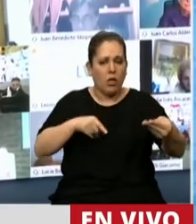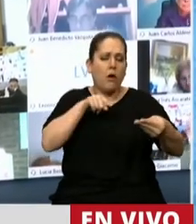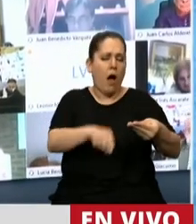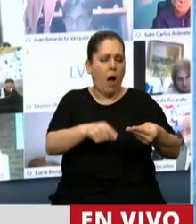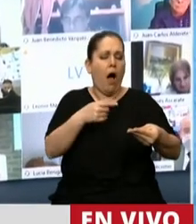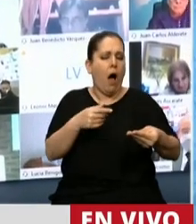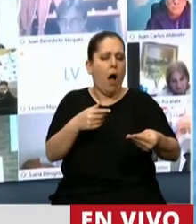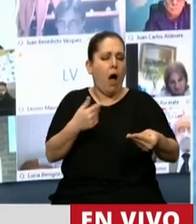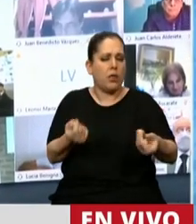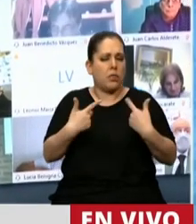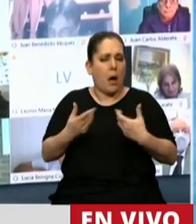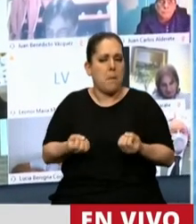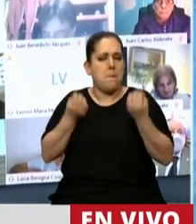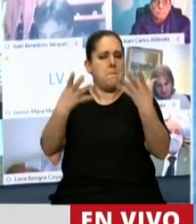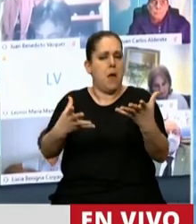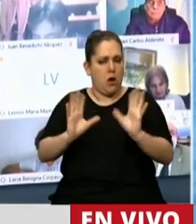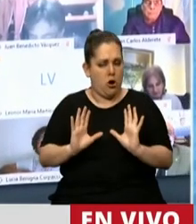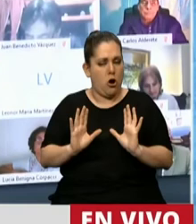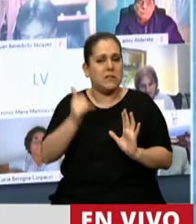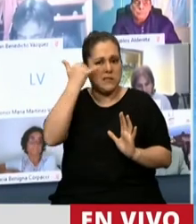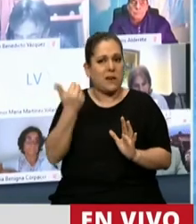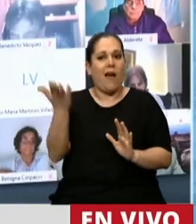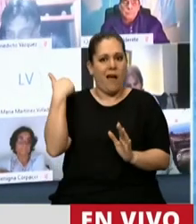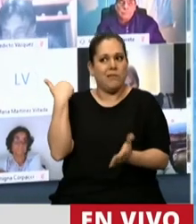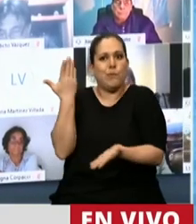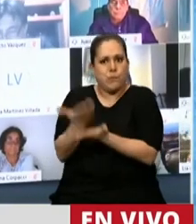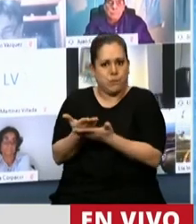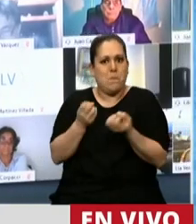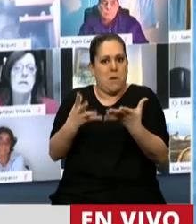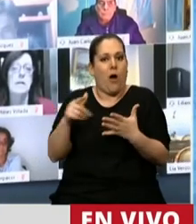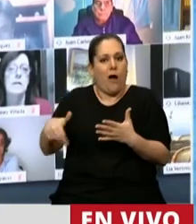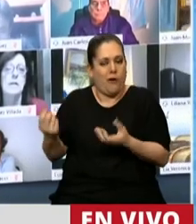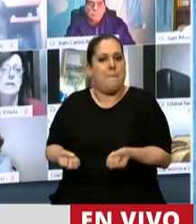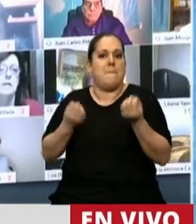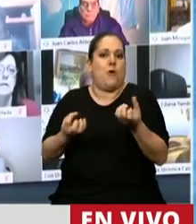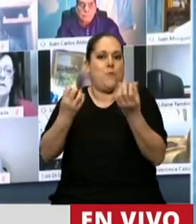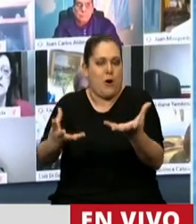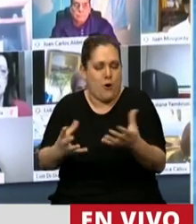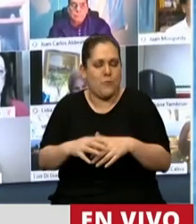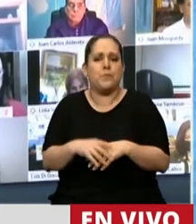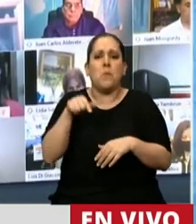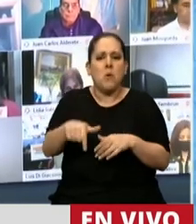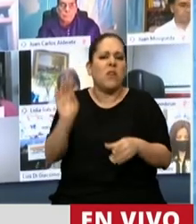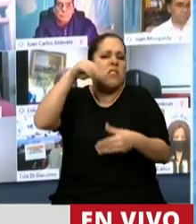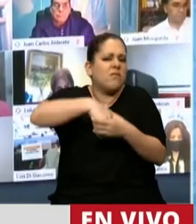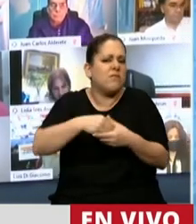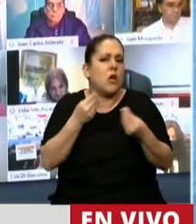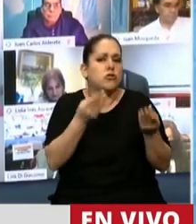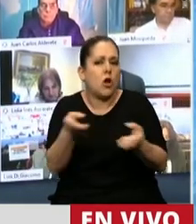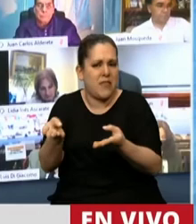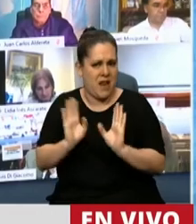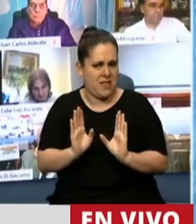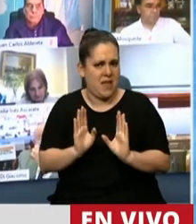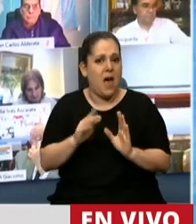proyecto que ya era bueno. Pero básicamente porque incorpora criterios como la justicia, la inclusión y la solidaridad, que son